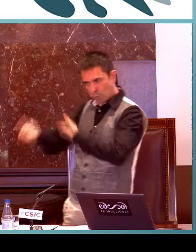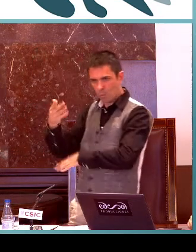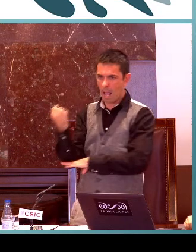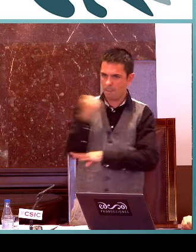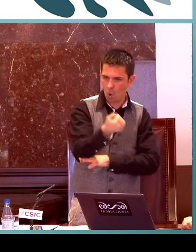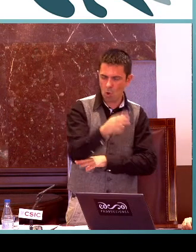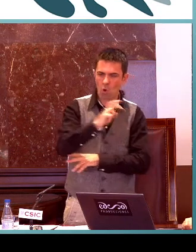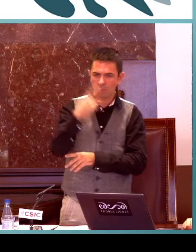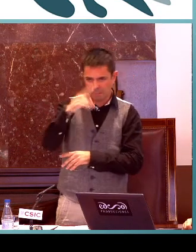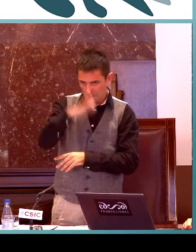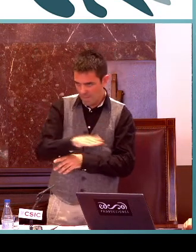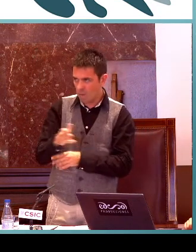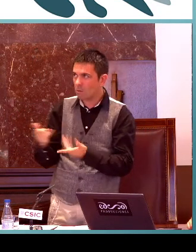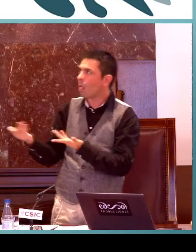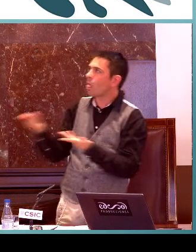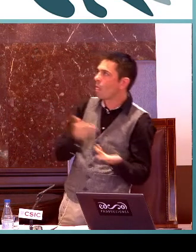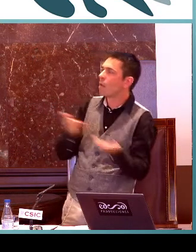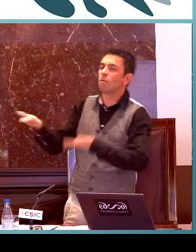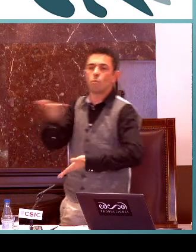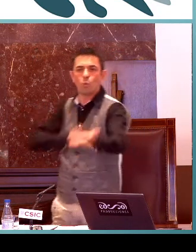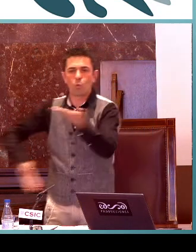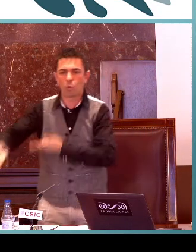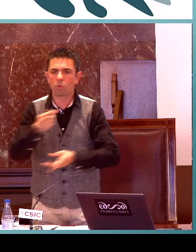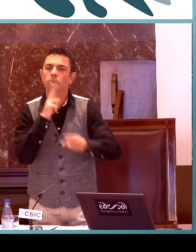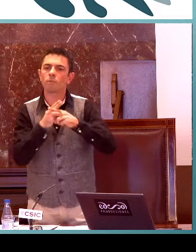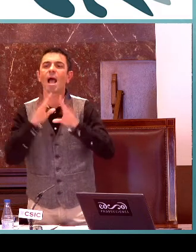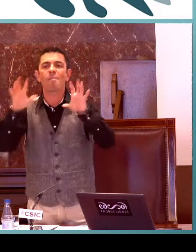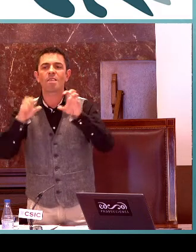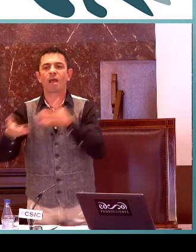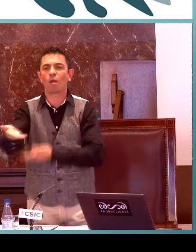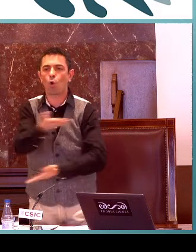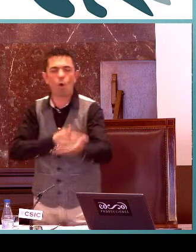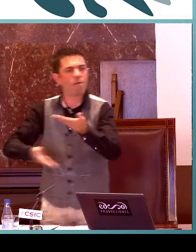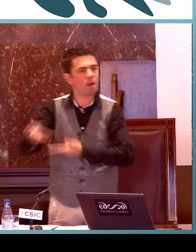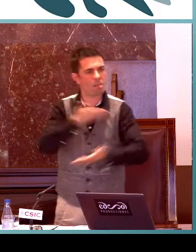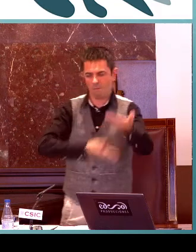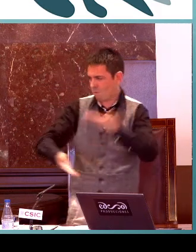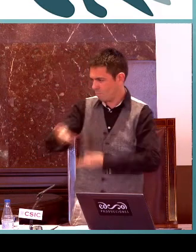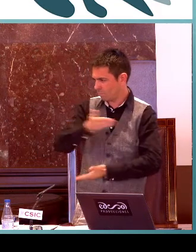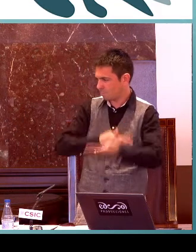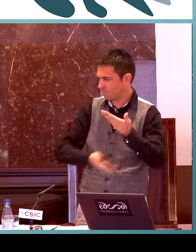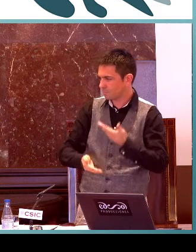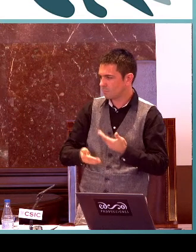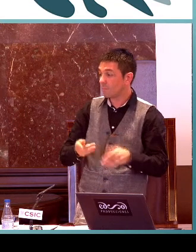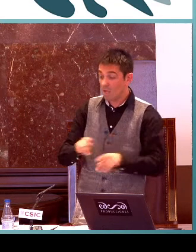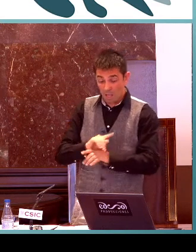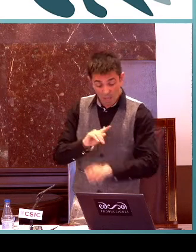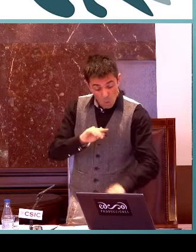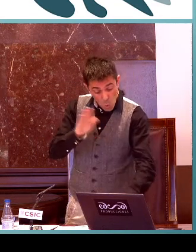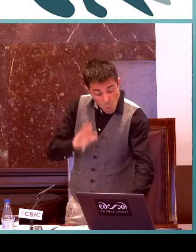sabe más, pues colabora con algún compañero que sepa menos. Y esa es la colaboración, es aprender a colaborar.